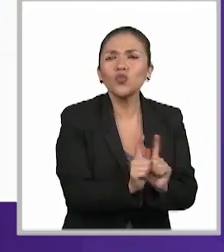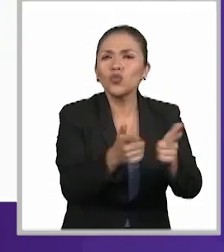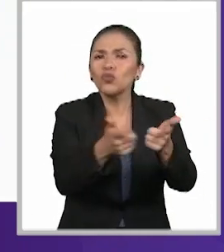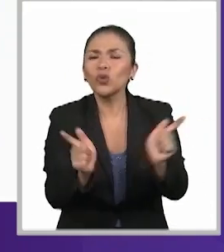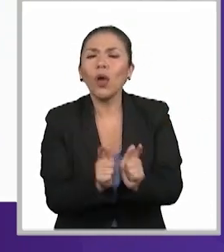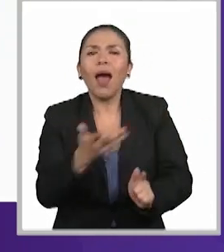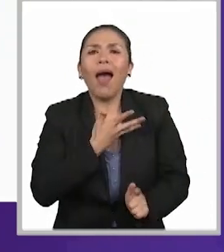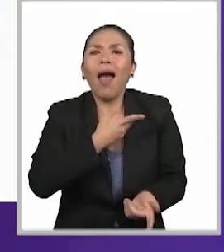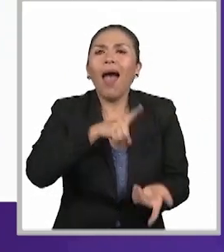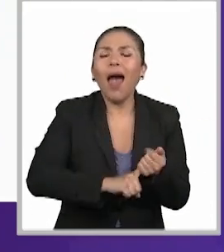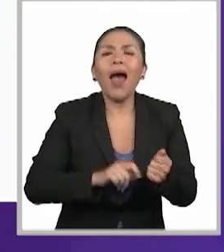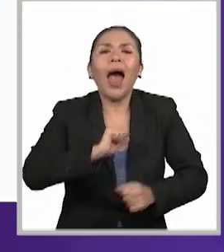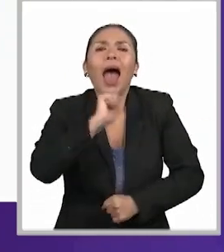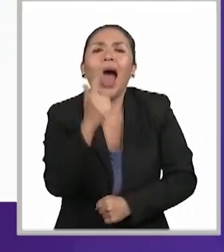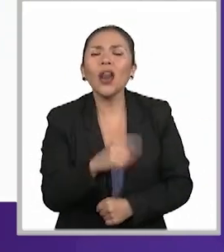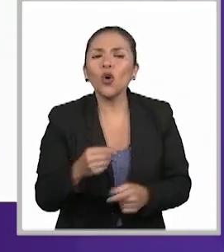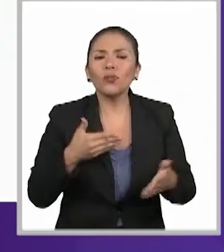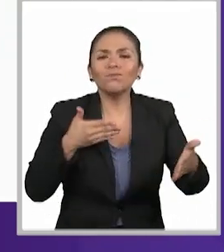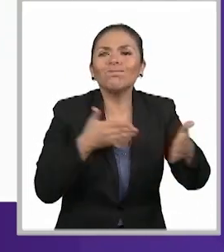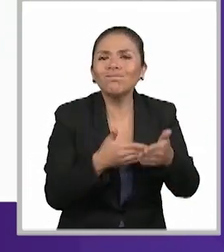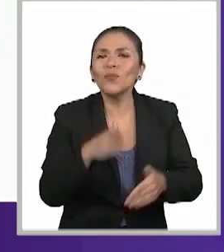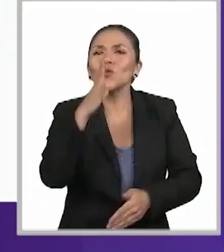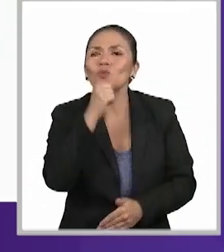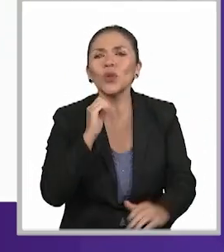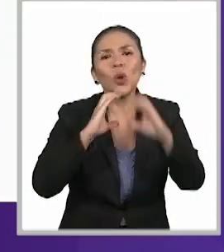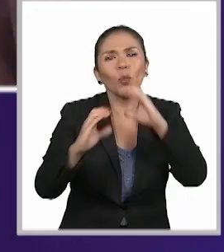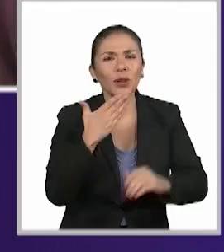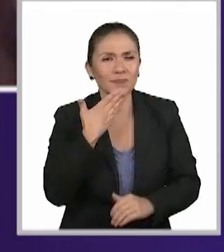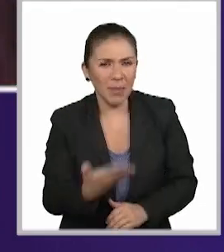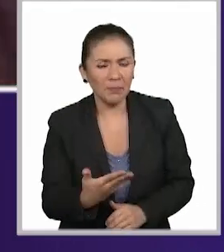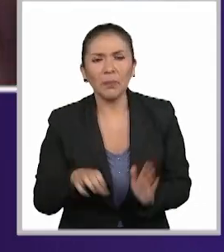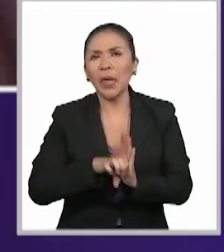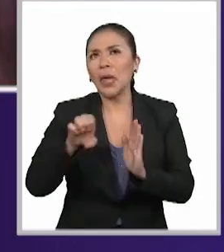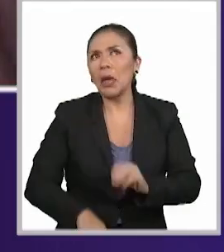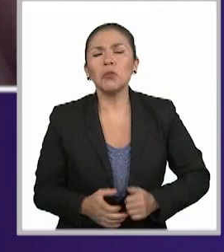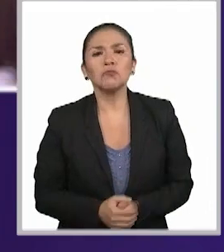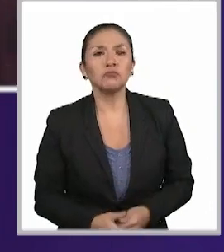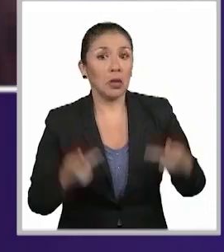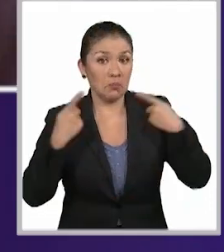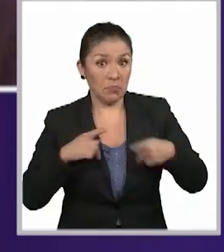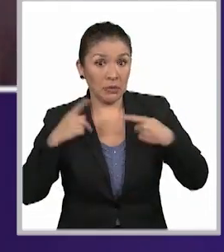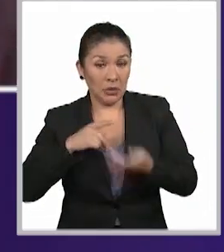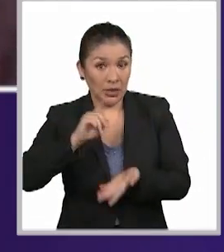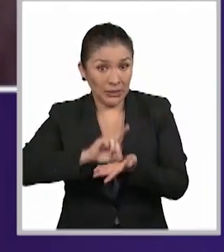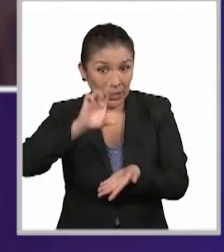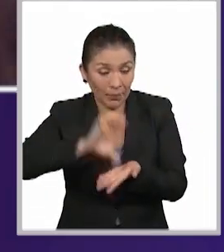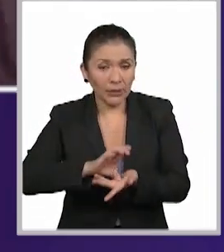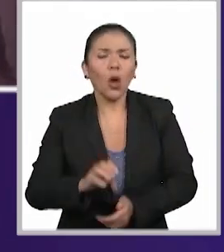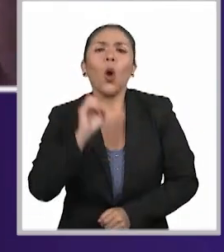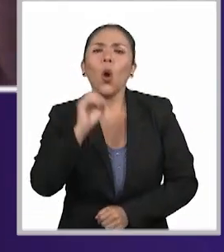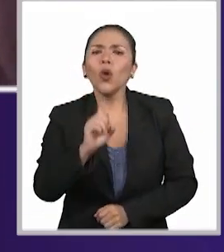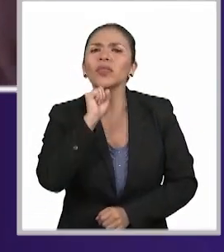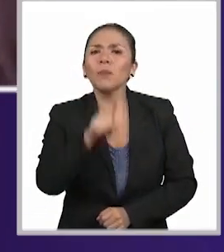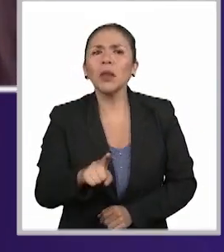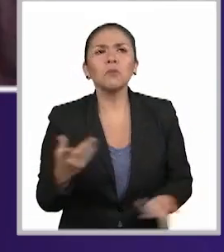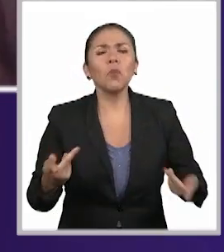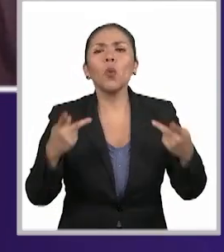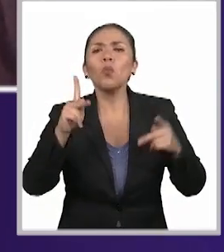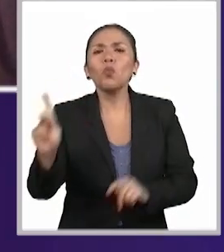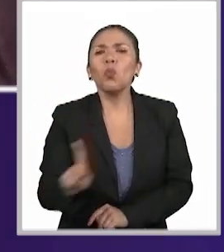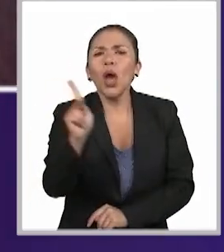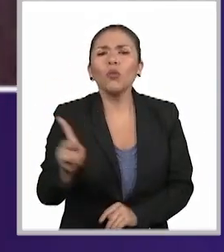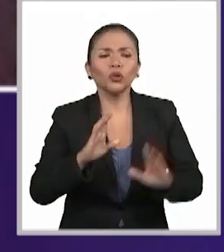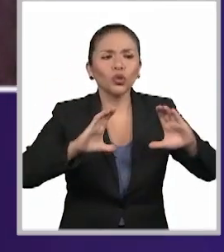grupos que tienen alguna limitación de comunicación. Entonces, puede ser, por ejemplo, personas con discapacidad, pero también puede ser